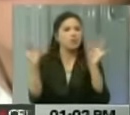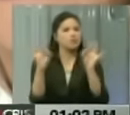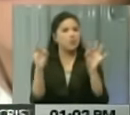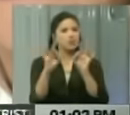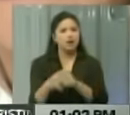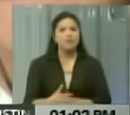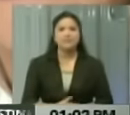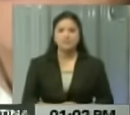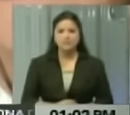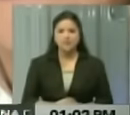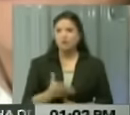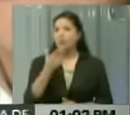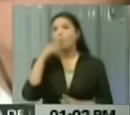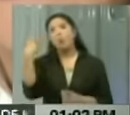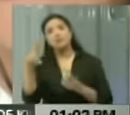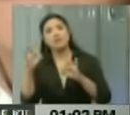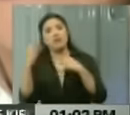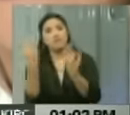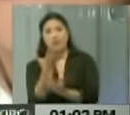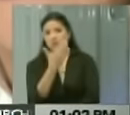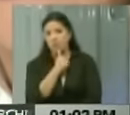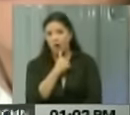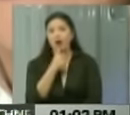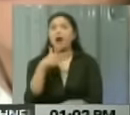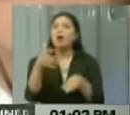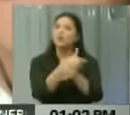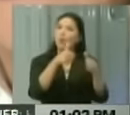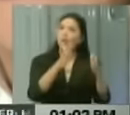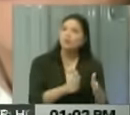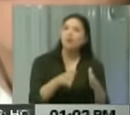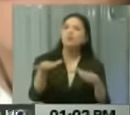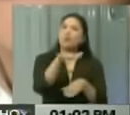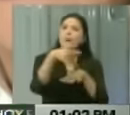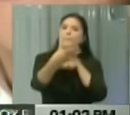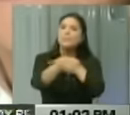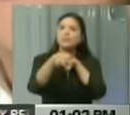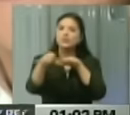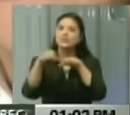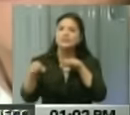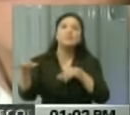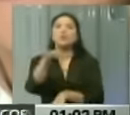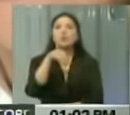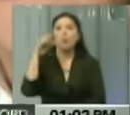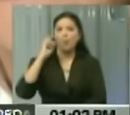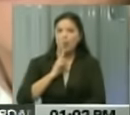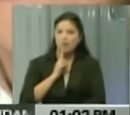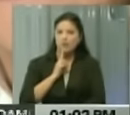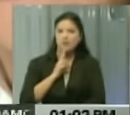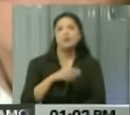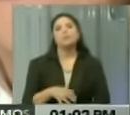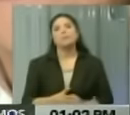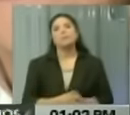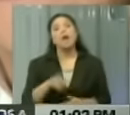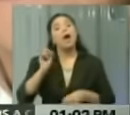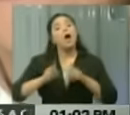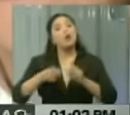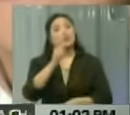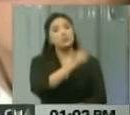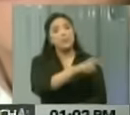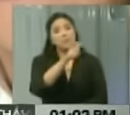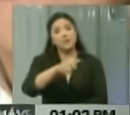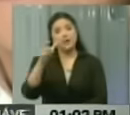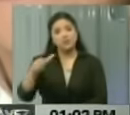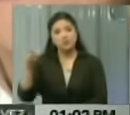algún tipo de familiar. El gobernador recalcaba que fue en el municipio Eres, en Ciudad Bolívar, donde algunas personas,